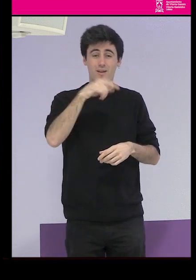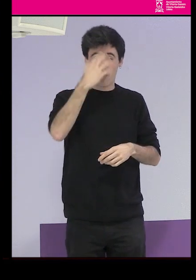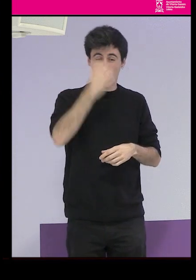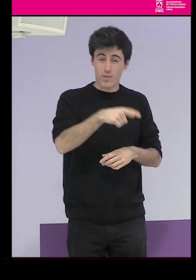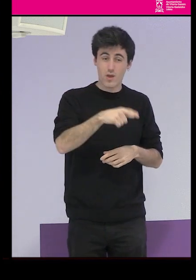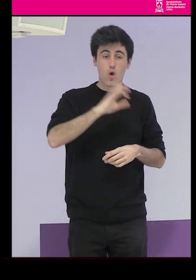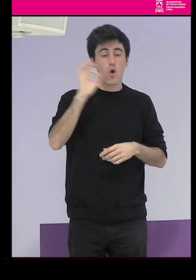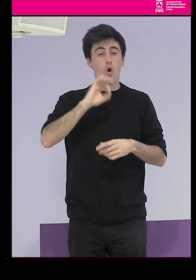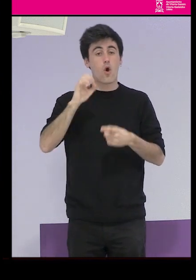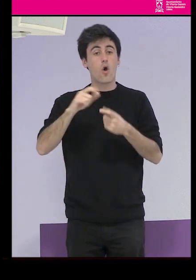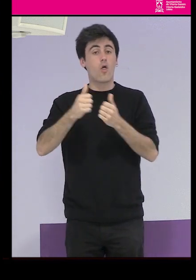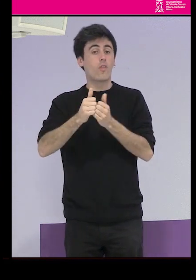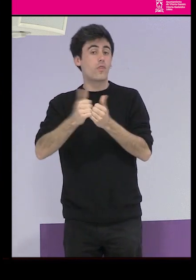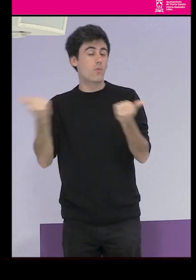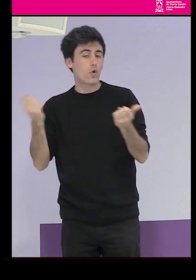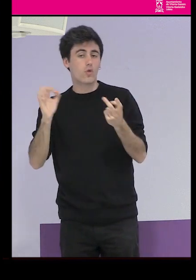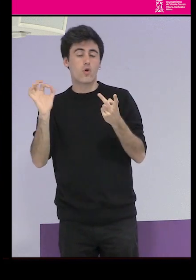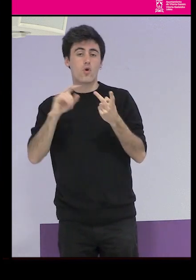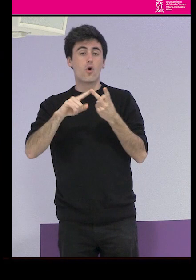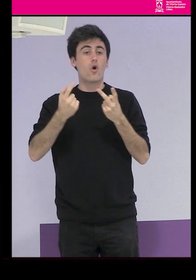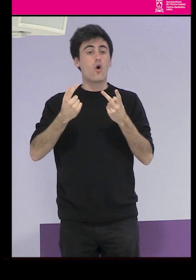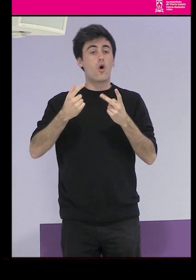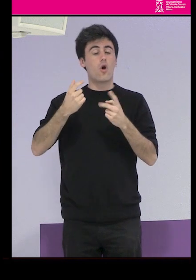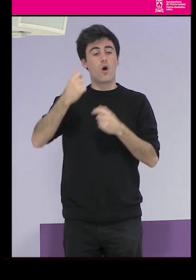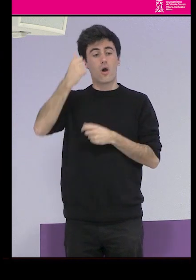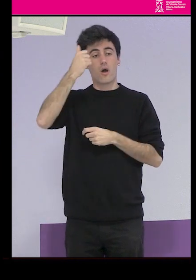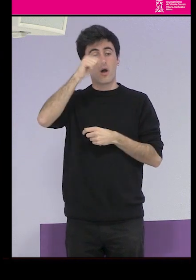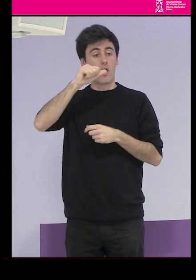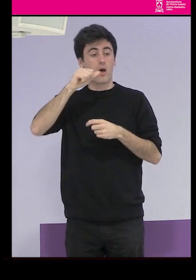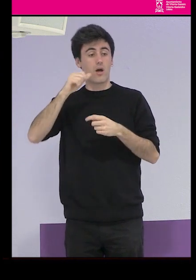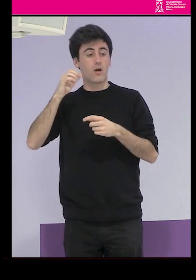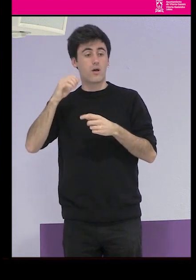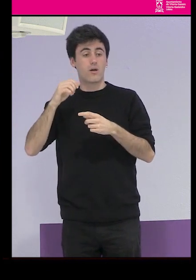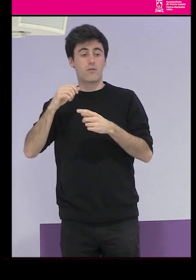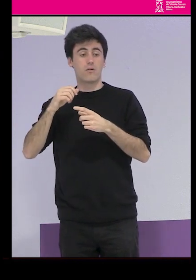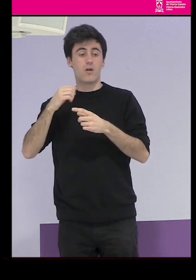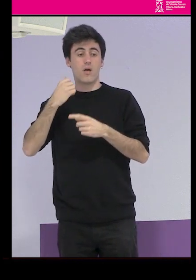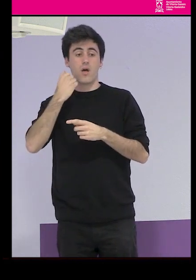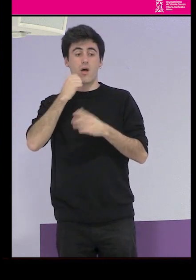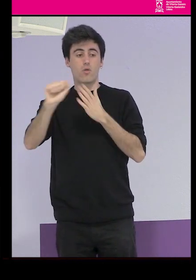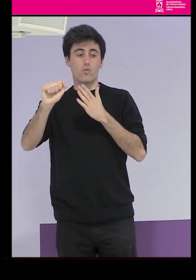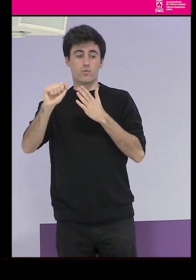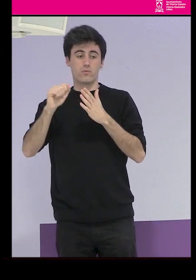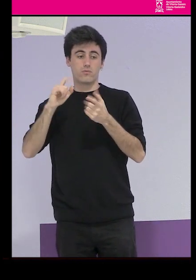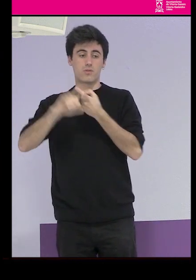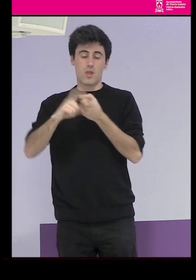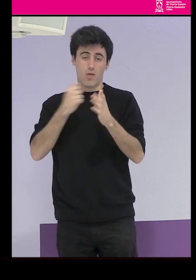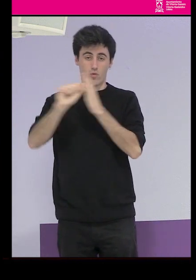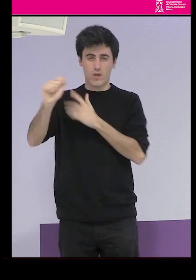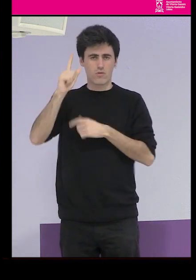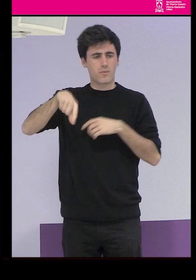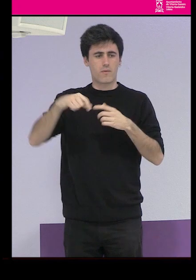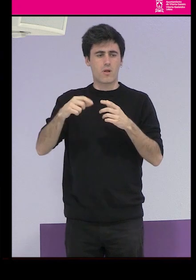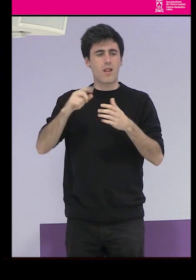matrimonio civil, la despenalización del adulterio. Las mujeres viudas se podían casar y parece